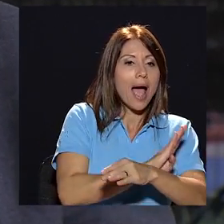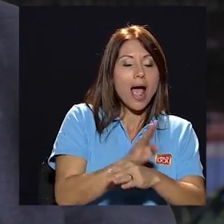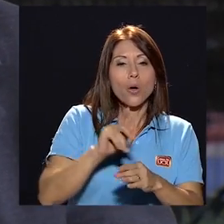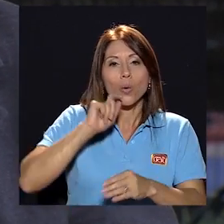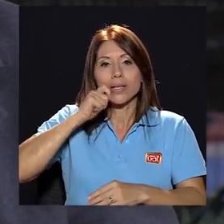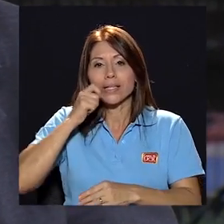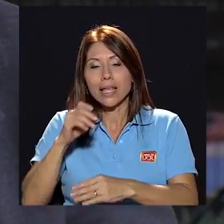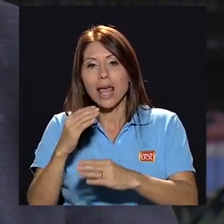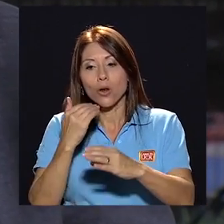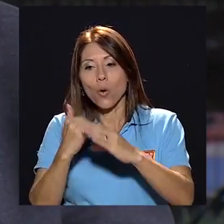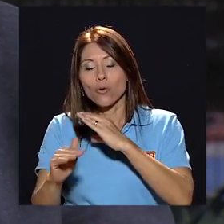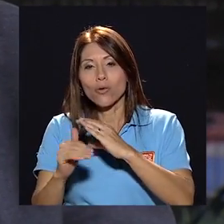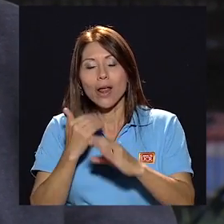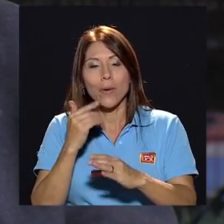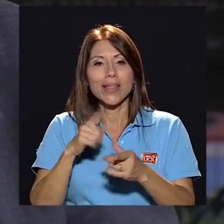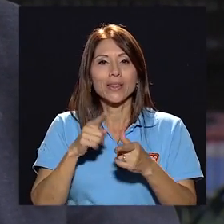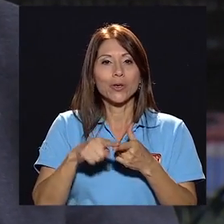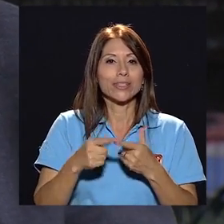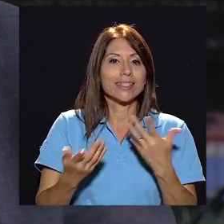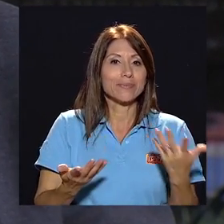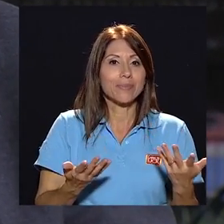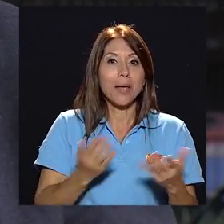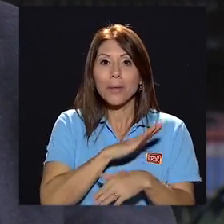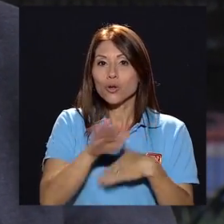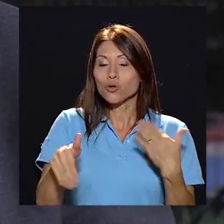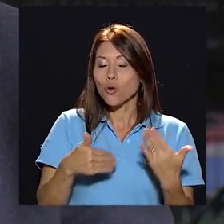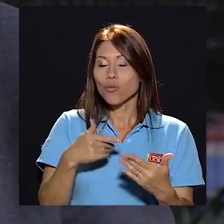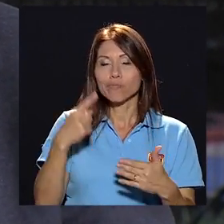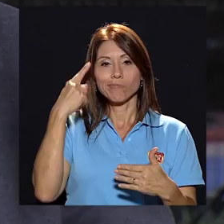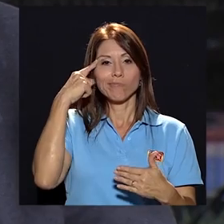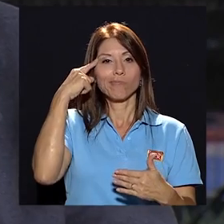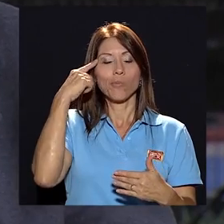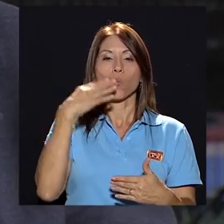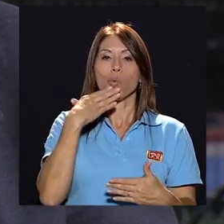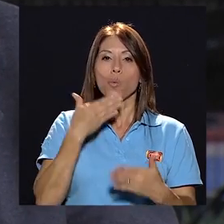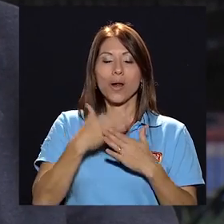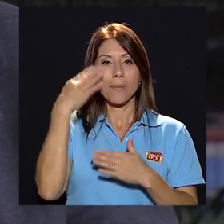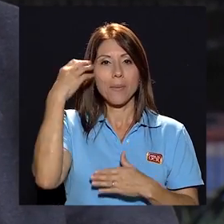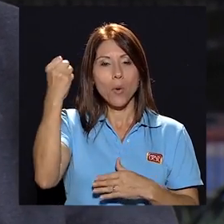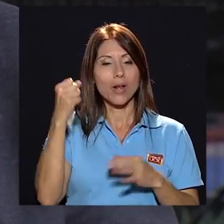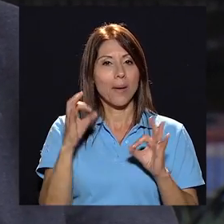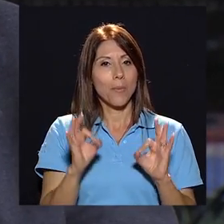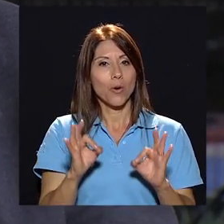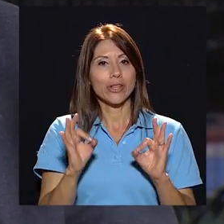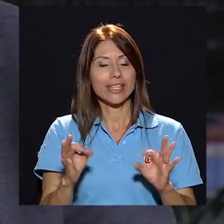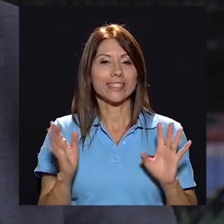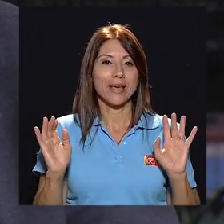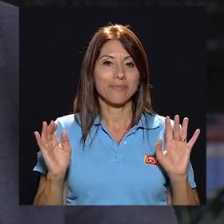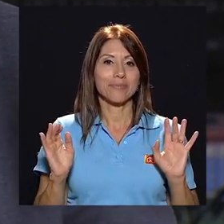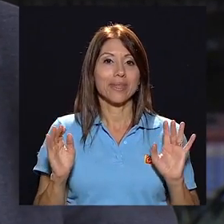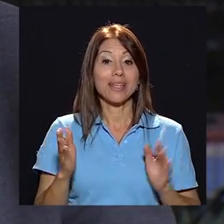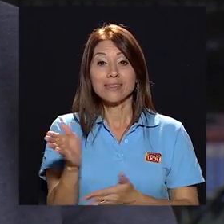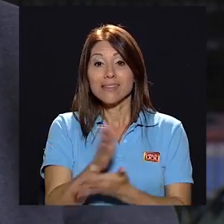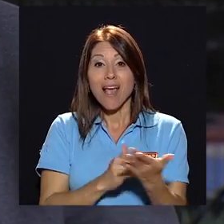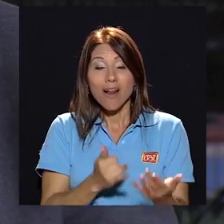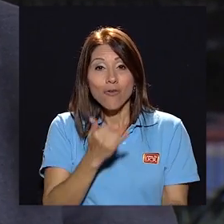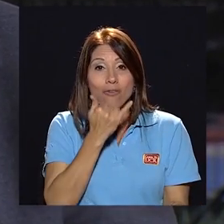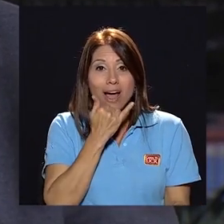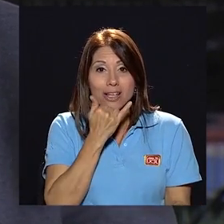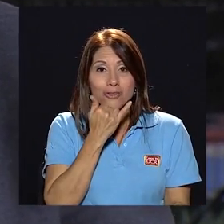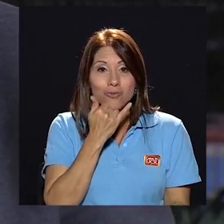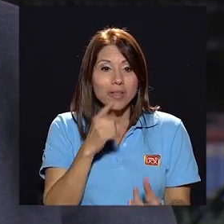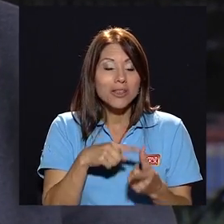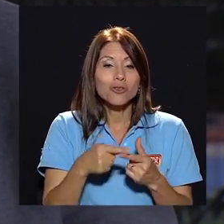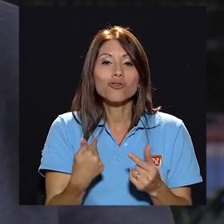bancos las del correo entonces pero tengo muy buena memoria por dicha entonces sin algo